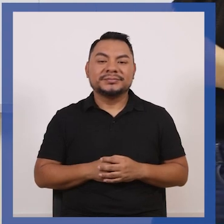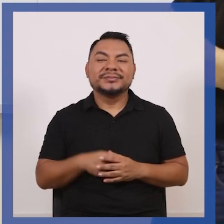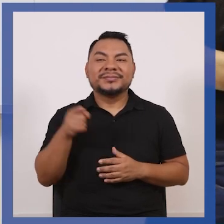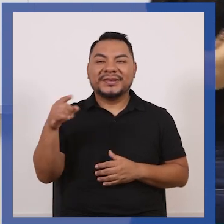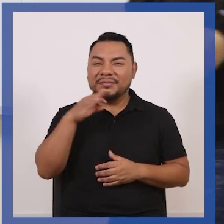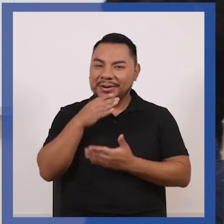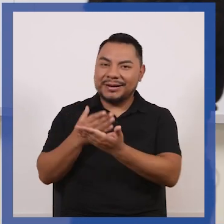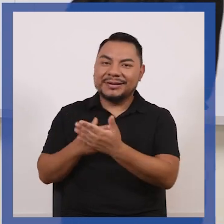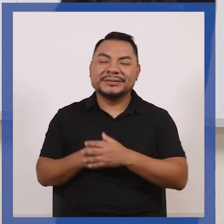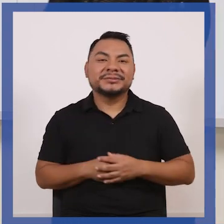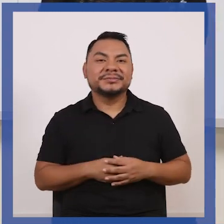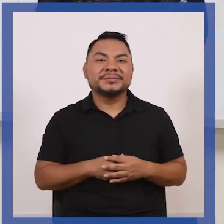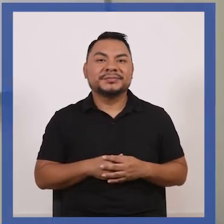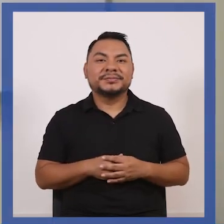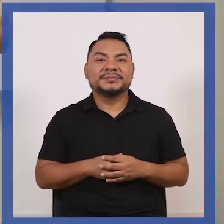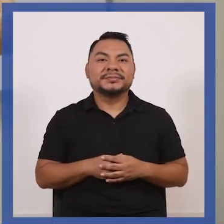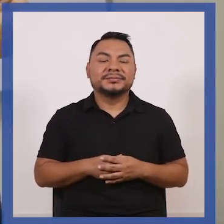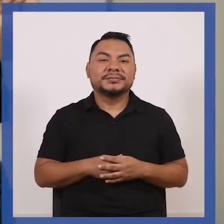Mucha trampa, ¿no? Ah,